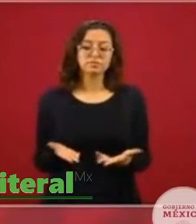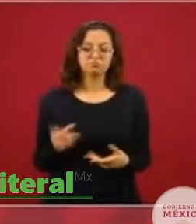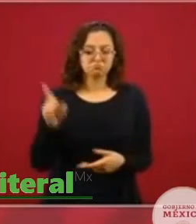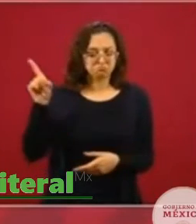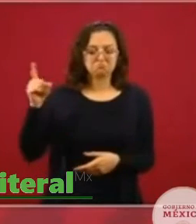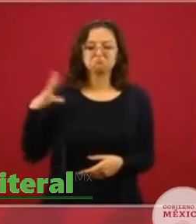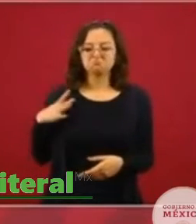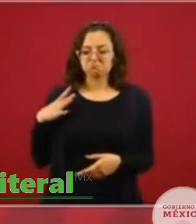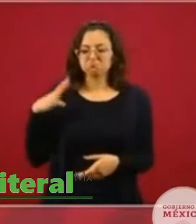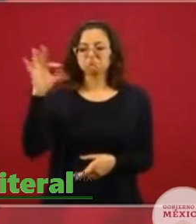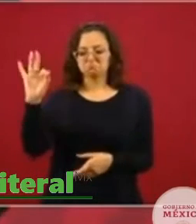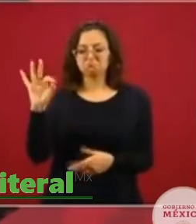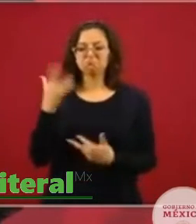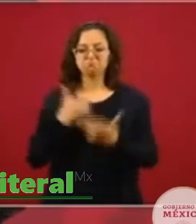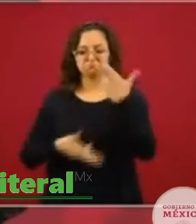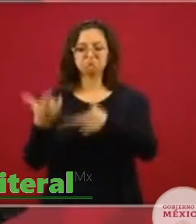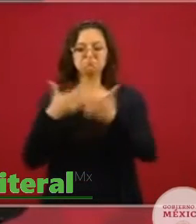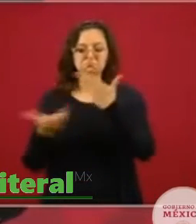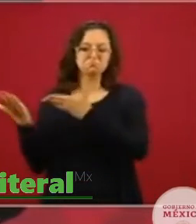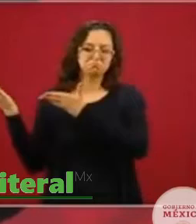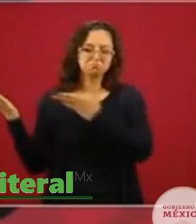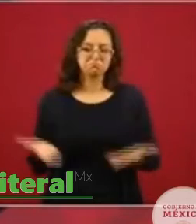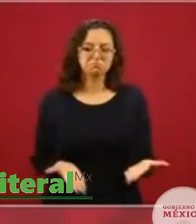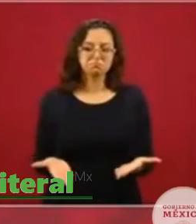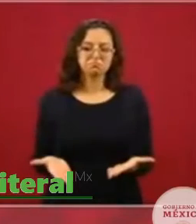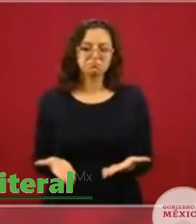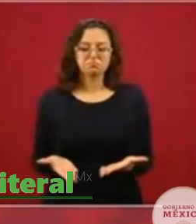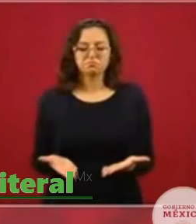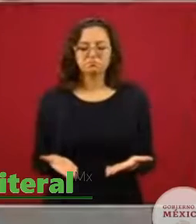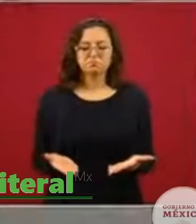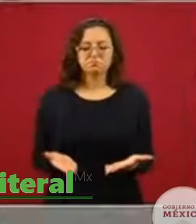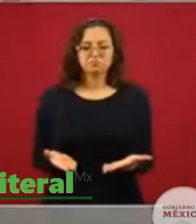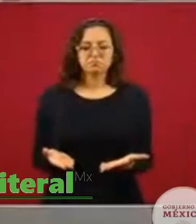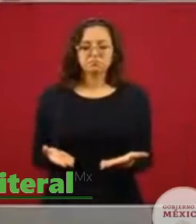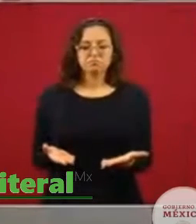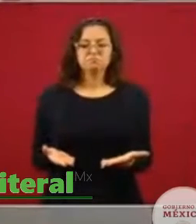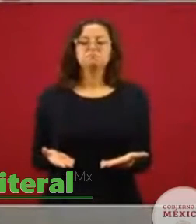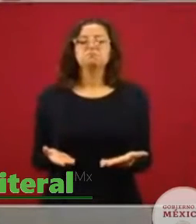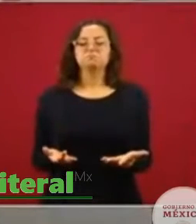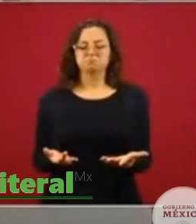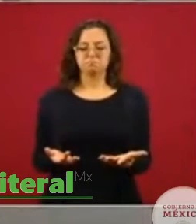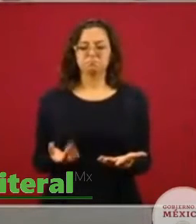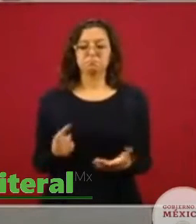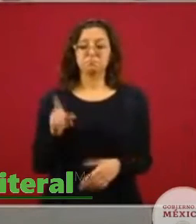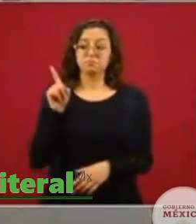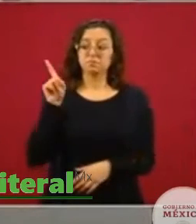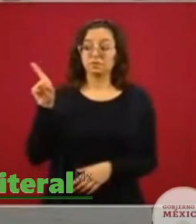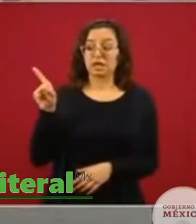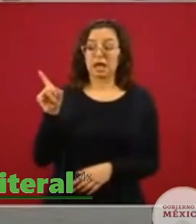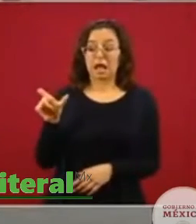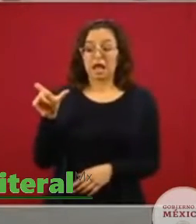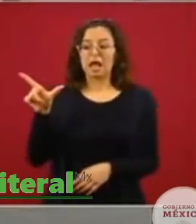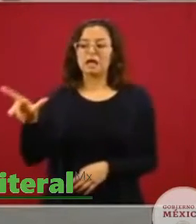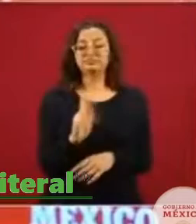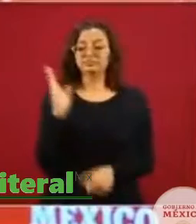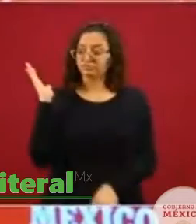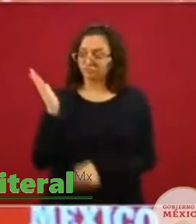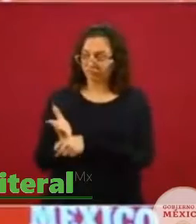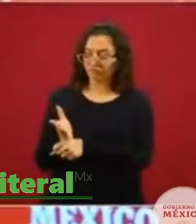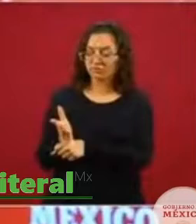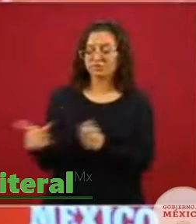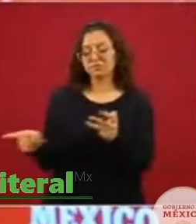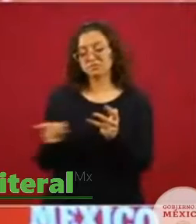mismo aceptó su extradición y está dispuesto a informar